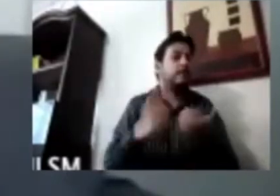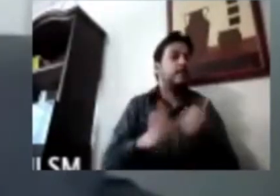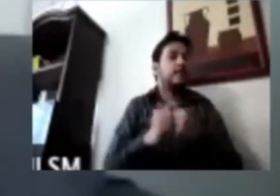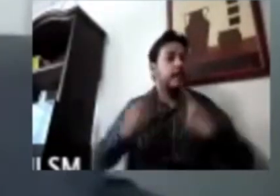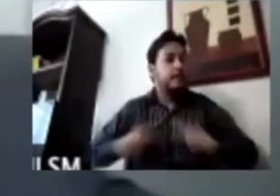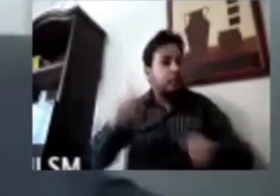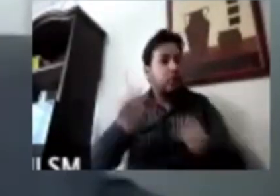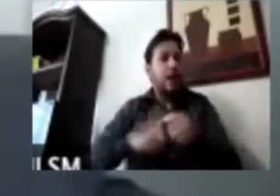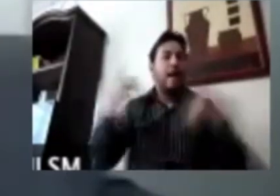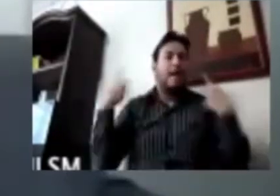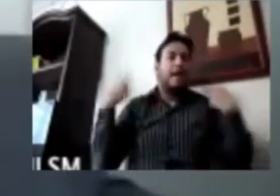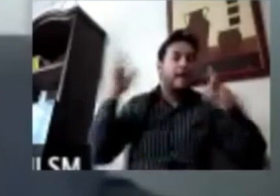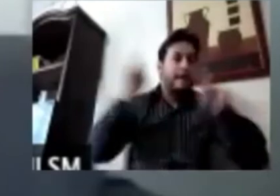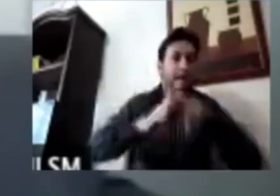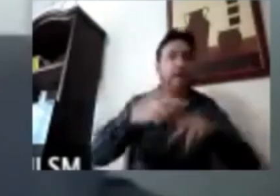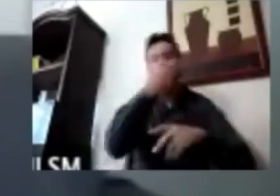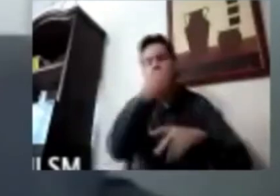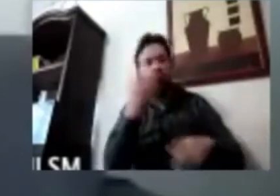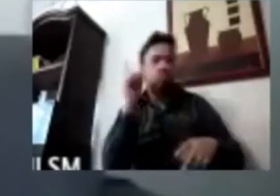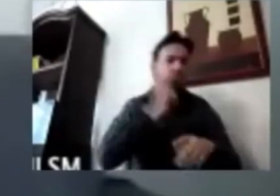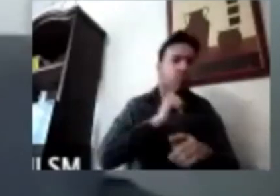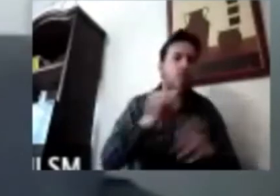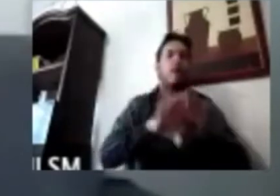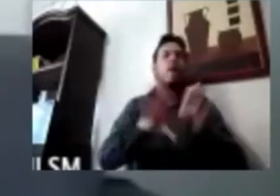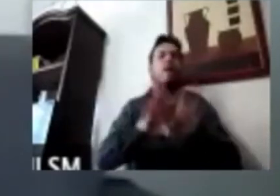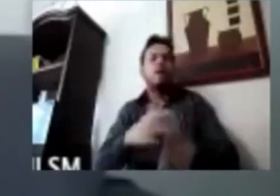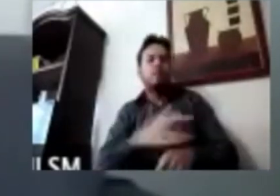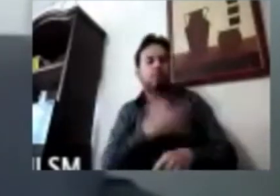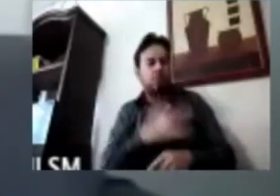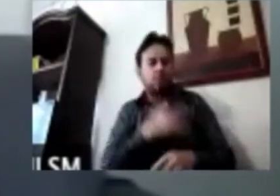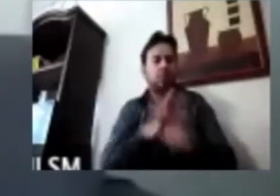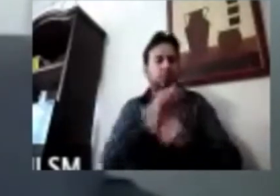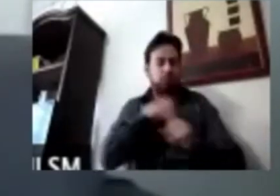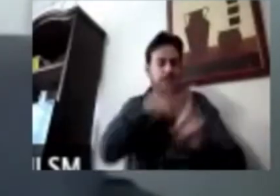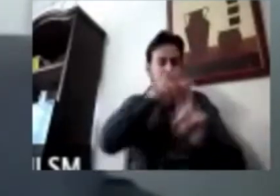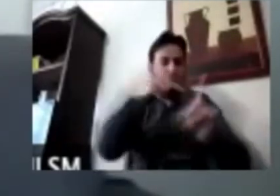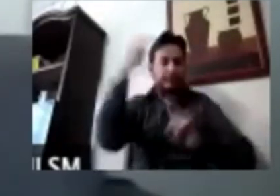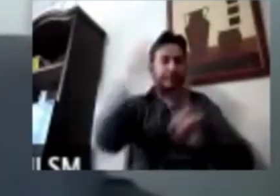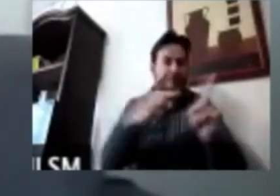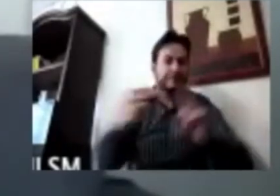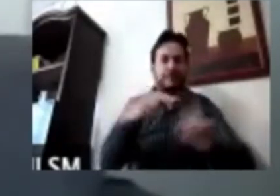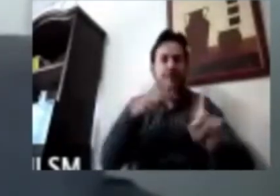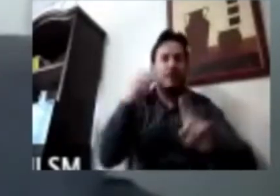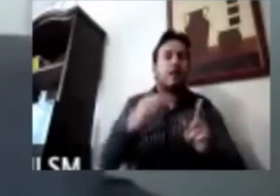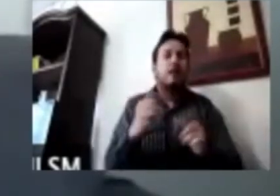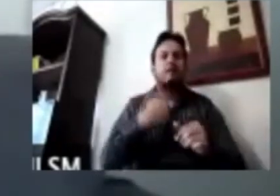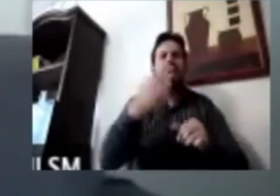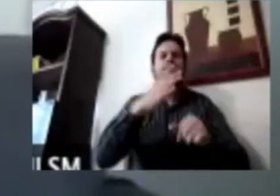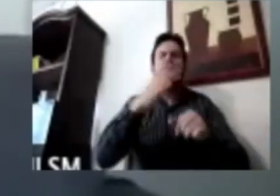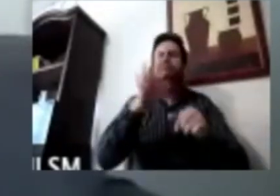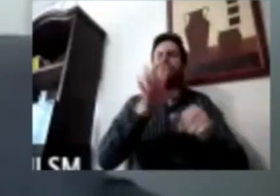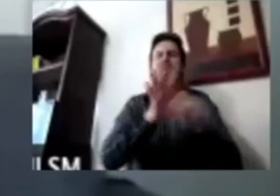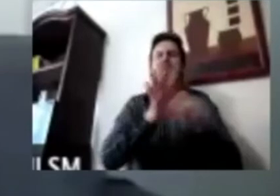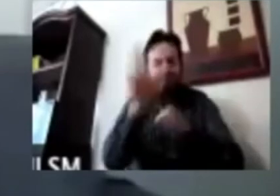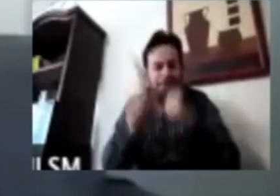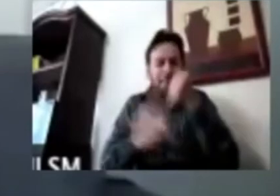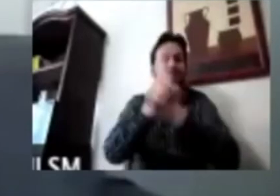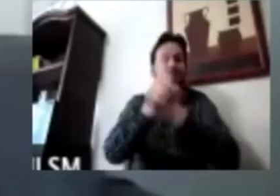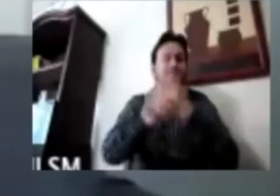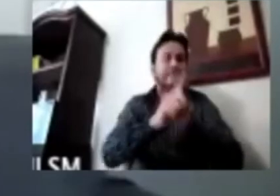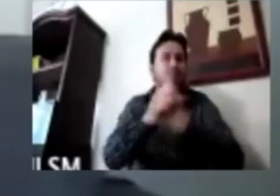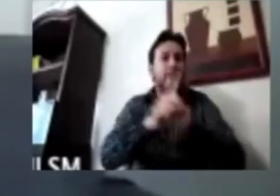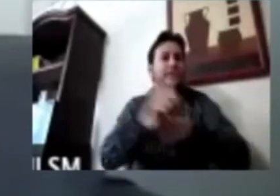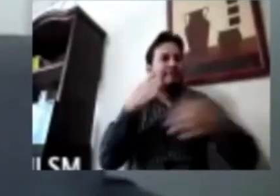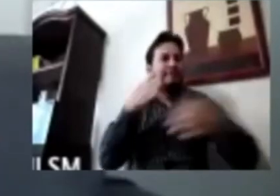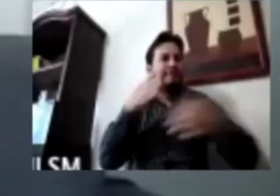digamos maestras, maestros, cómo se sienten, qué expectativas tienen también, en qué están batallando. También hemos tenido foros con